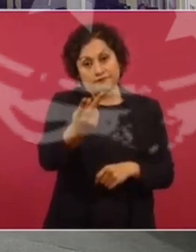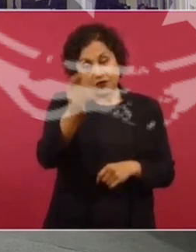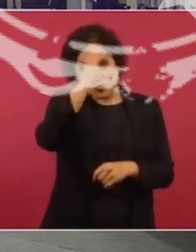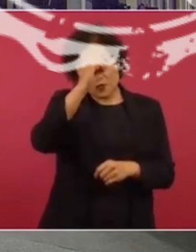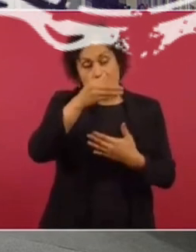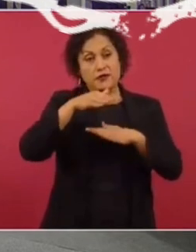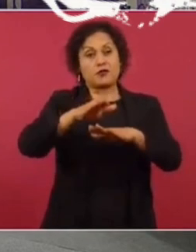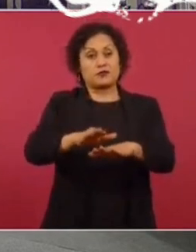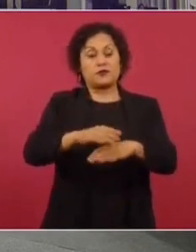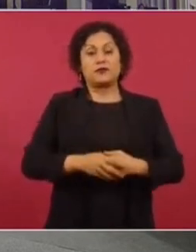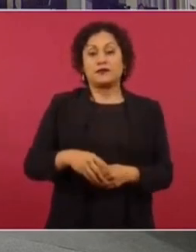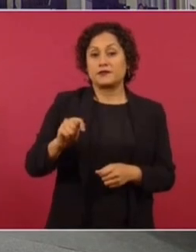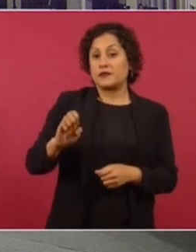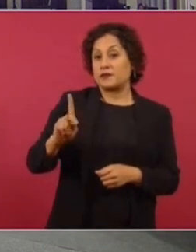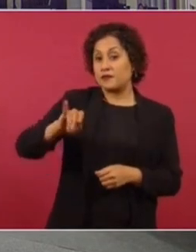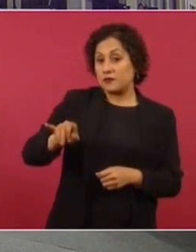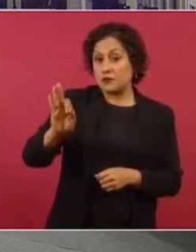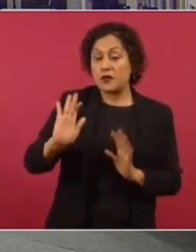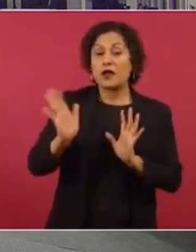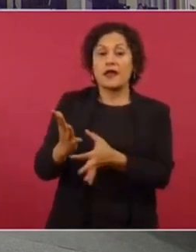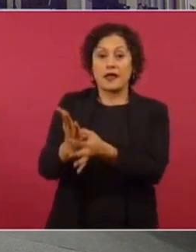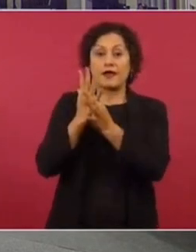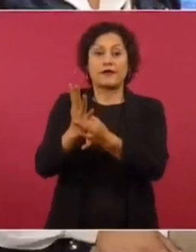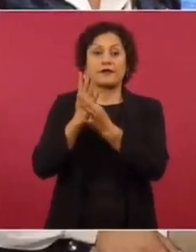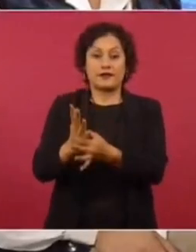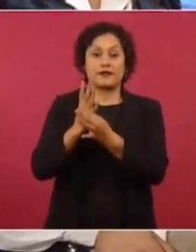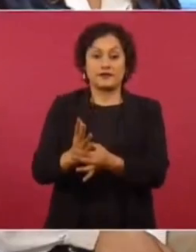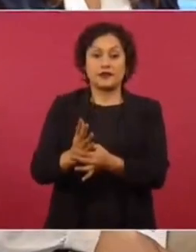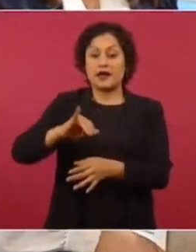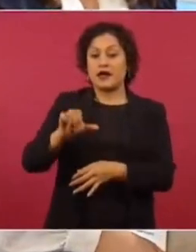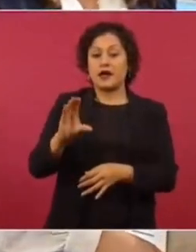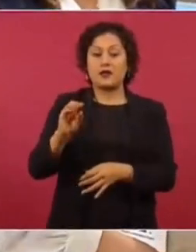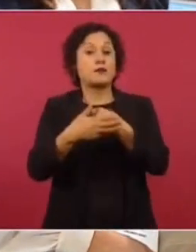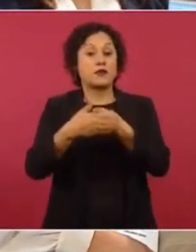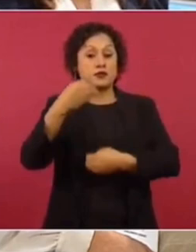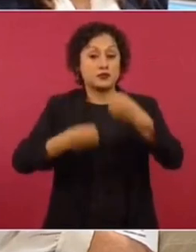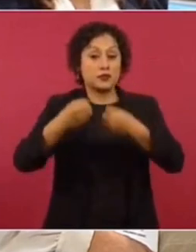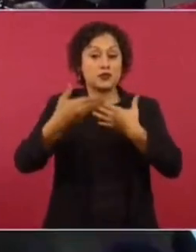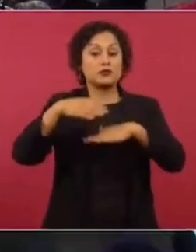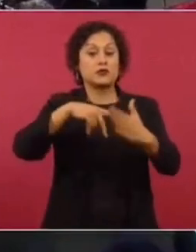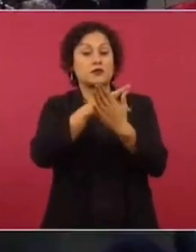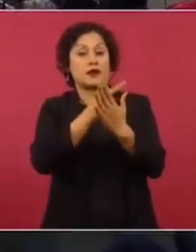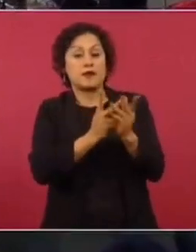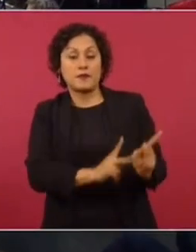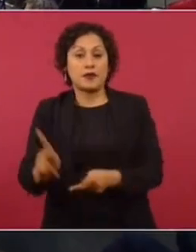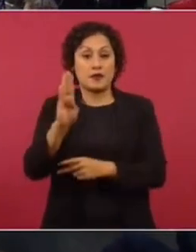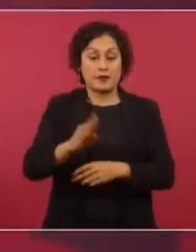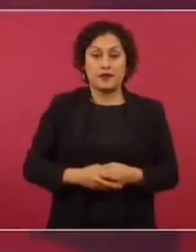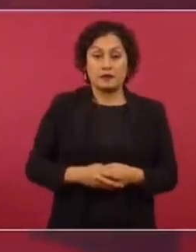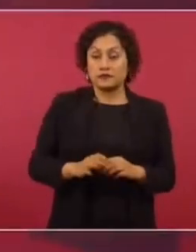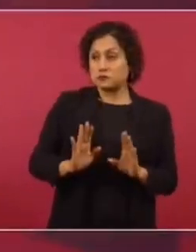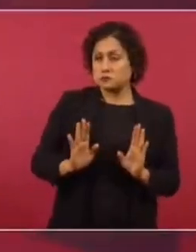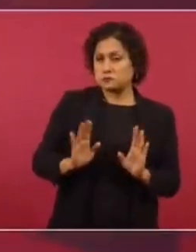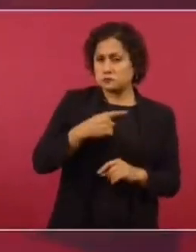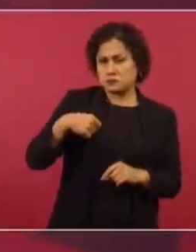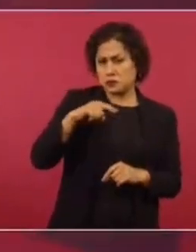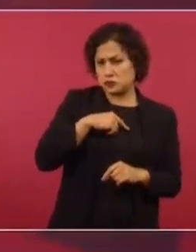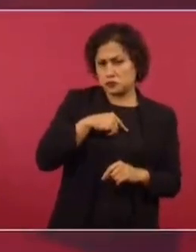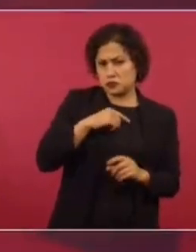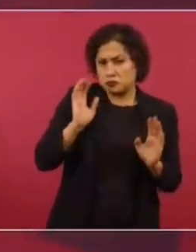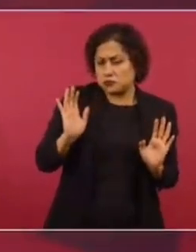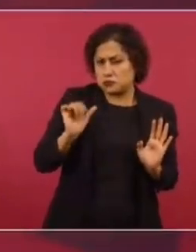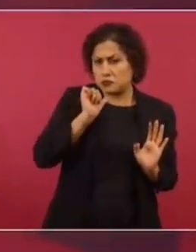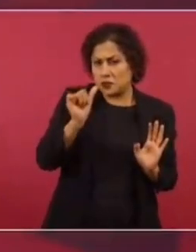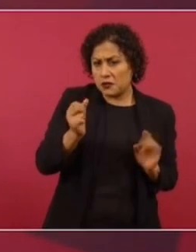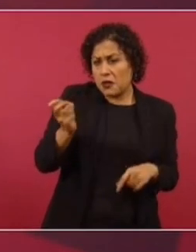El Tribunal Electoral ya plantea que se restituya el cargo a Armando Jacobo Molina como secretario ejecutivo del INE. No tenemos ningún inconveniente y tampoco nos debe de